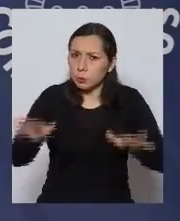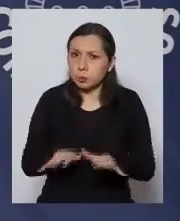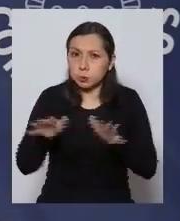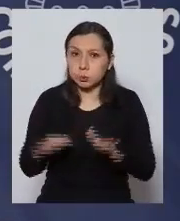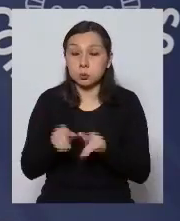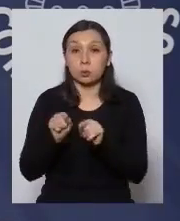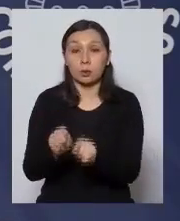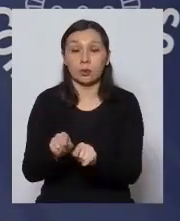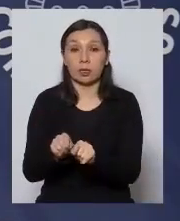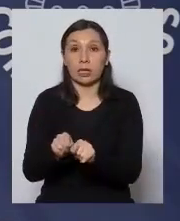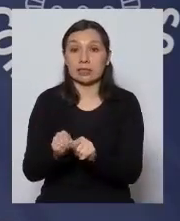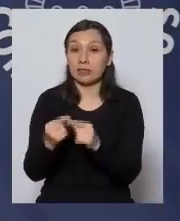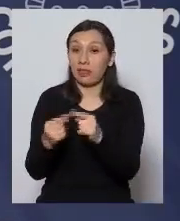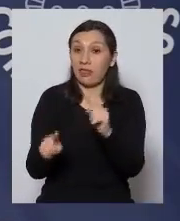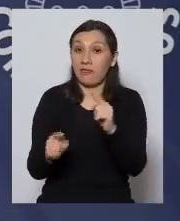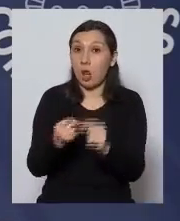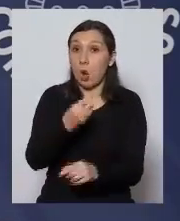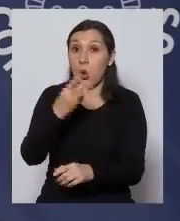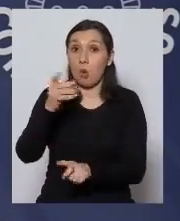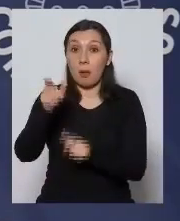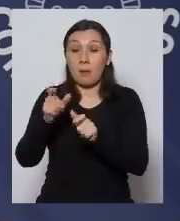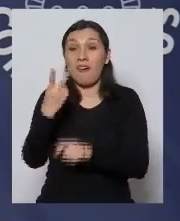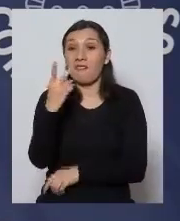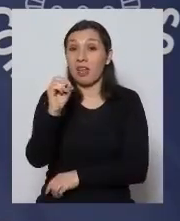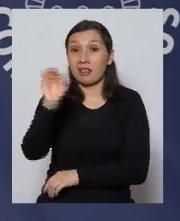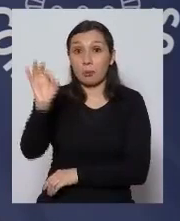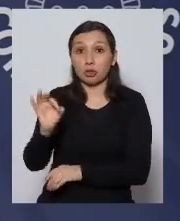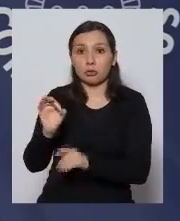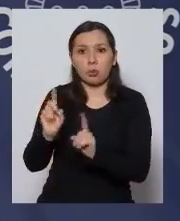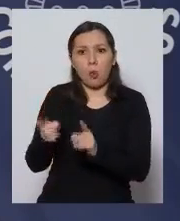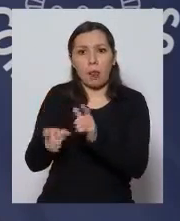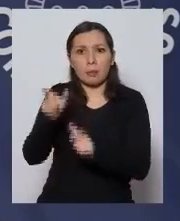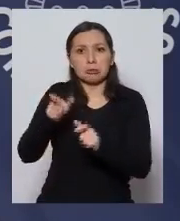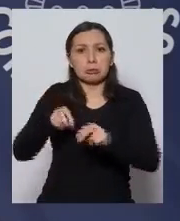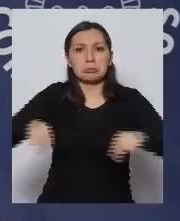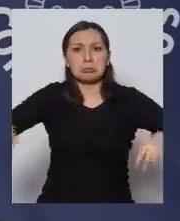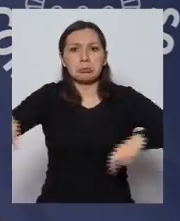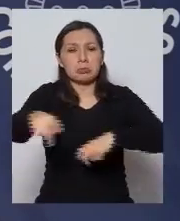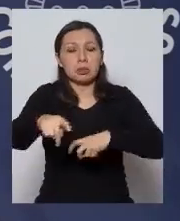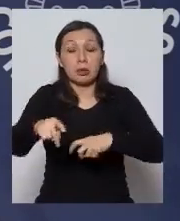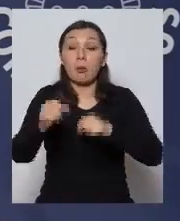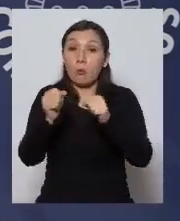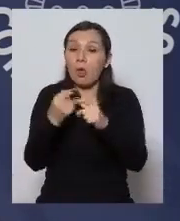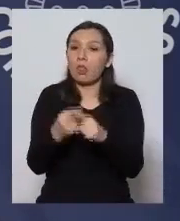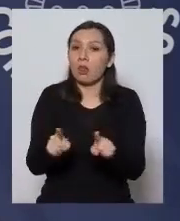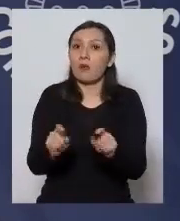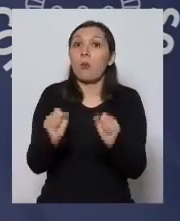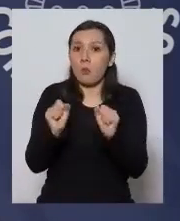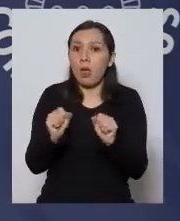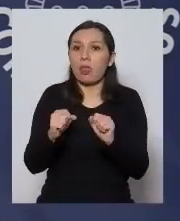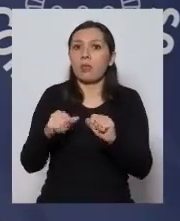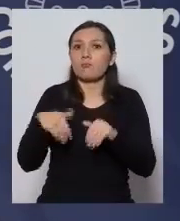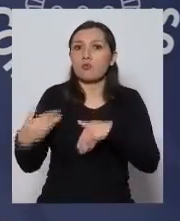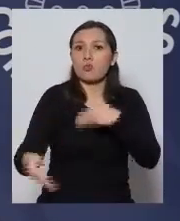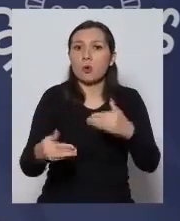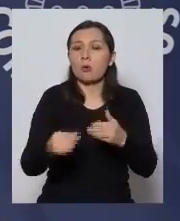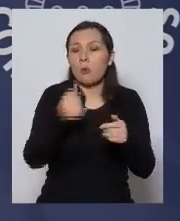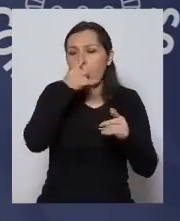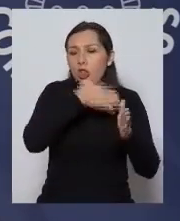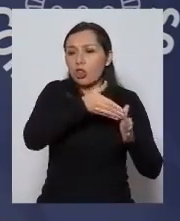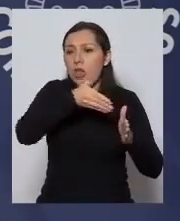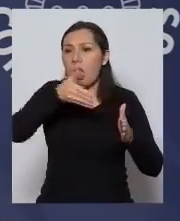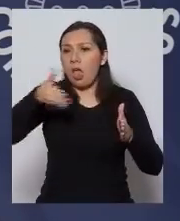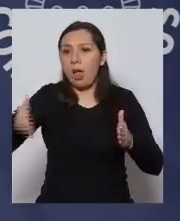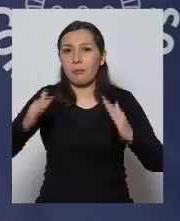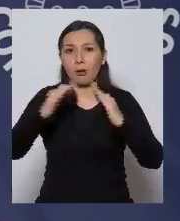esa diferencia de 20% puede hacer un gran impacto en la duración